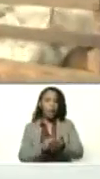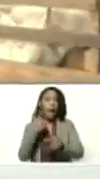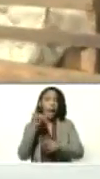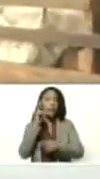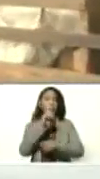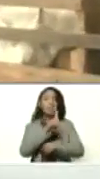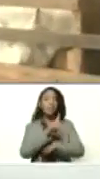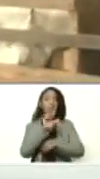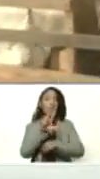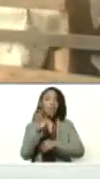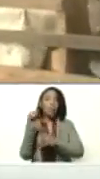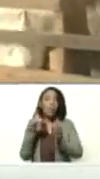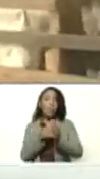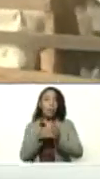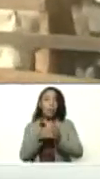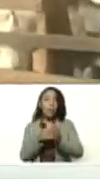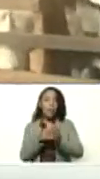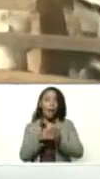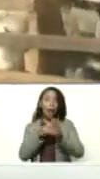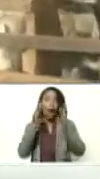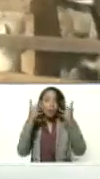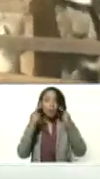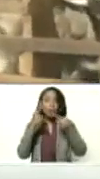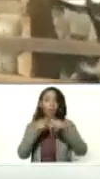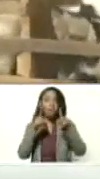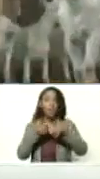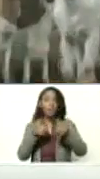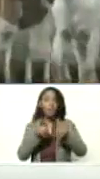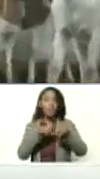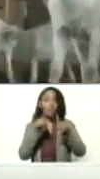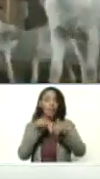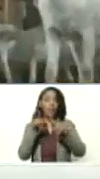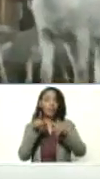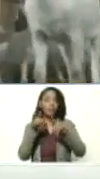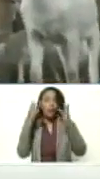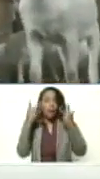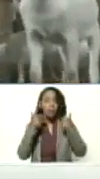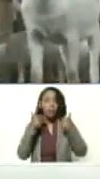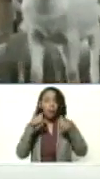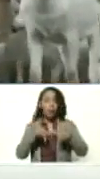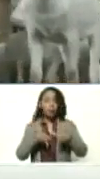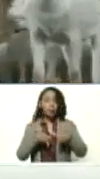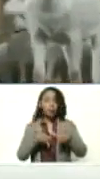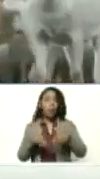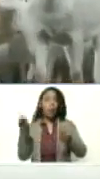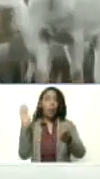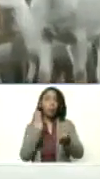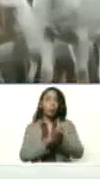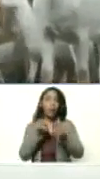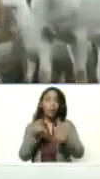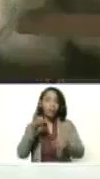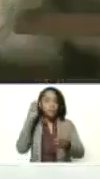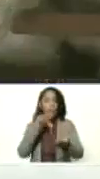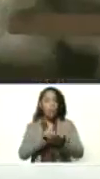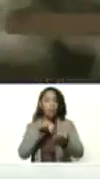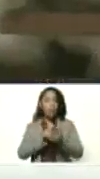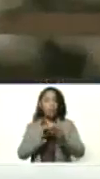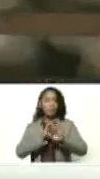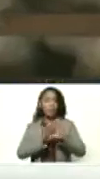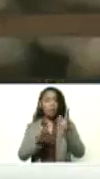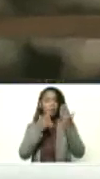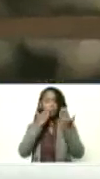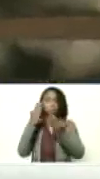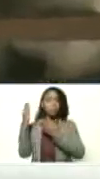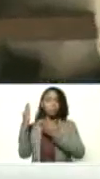130 mil cabezas de los distintos tipos de ganado de nuevo en Miranda y eso, bueno, ya se ve el